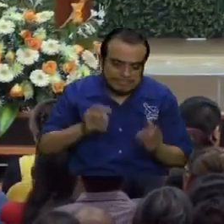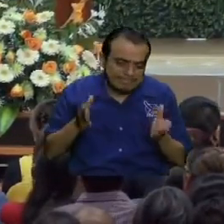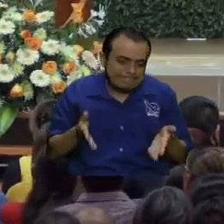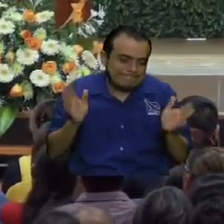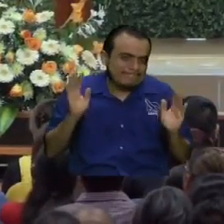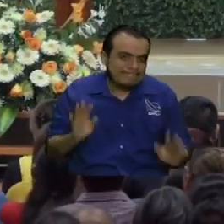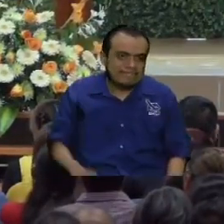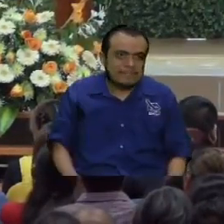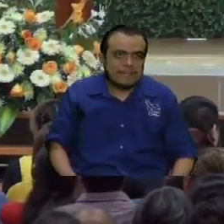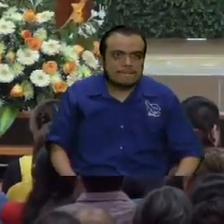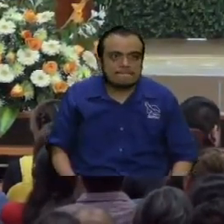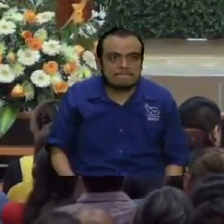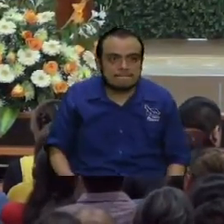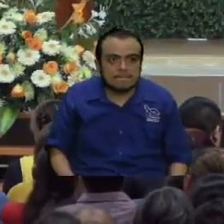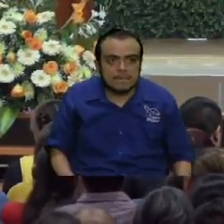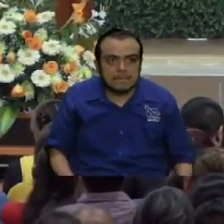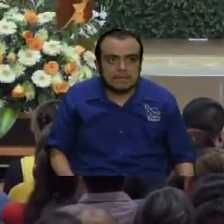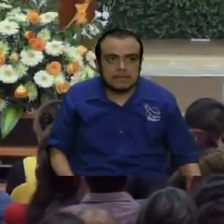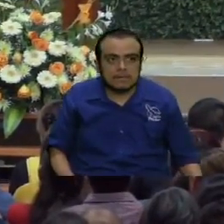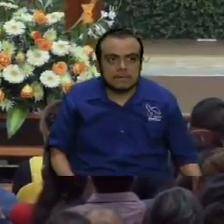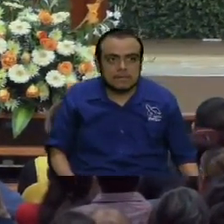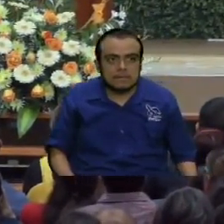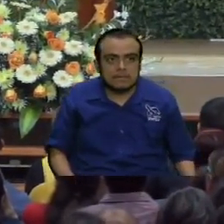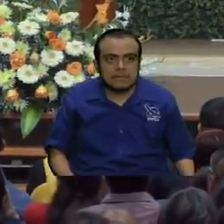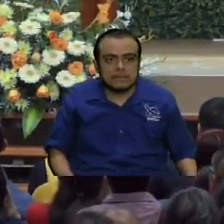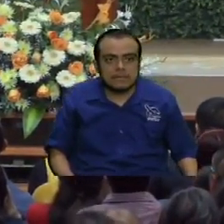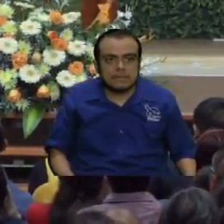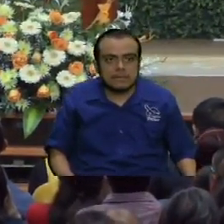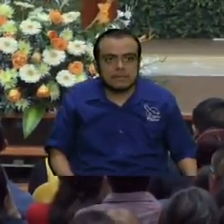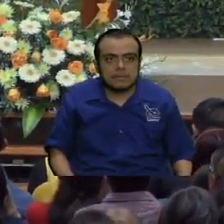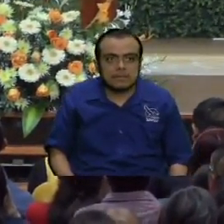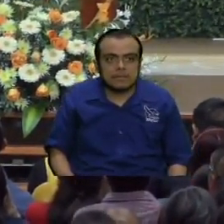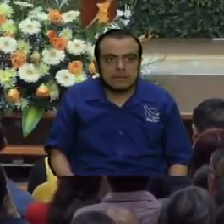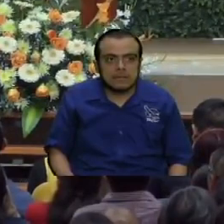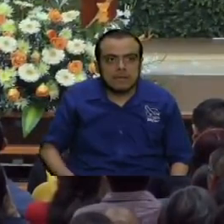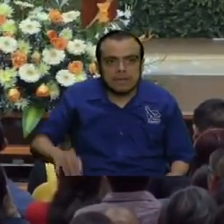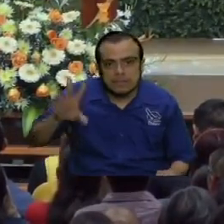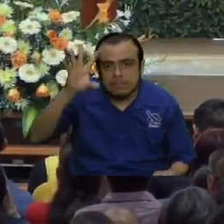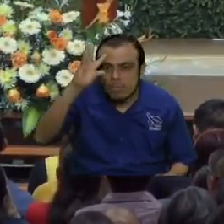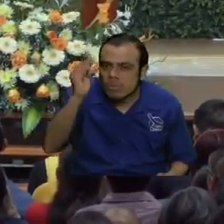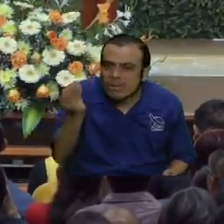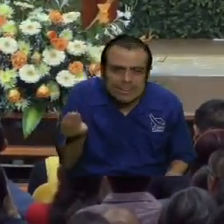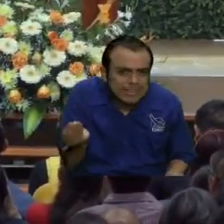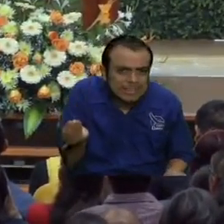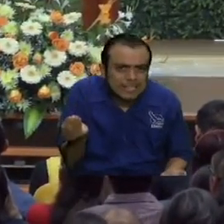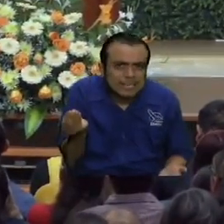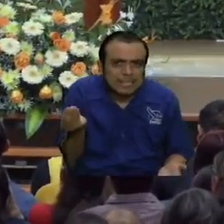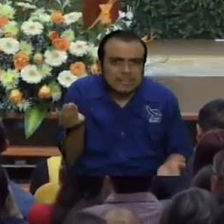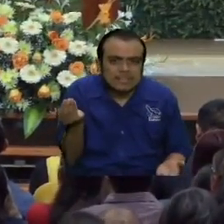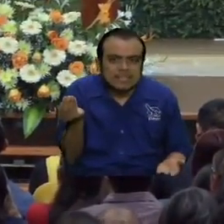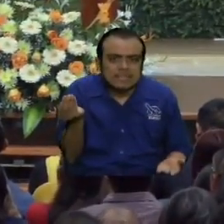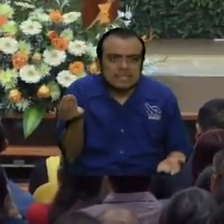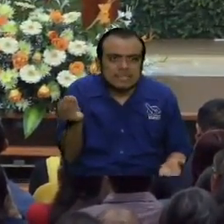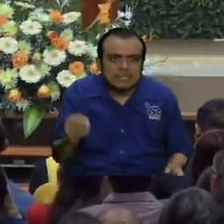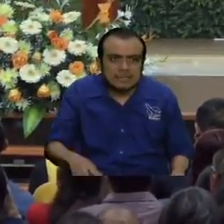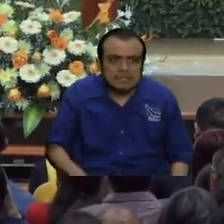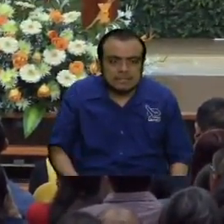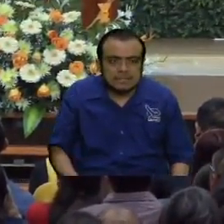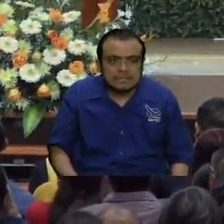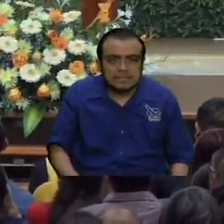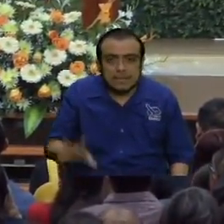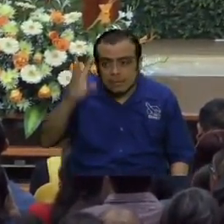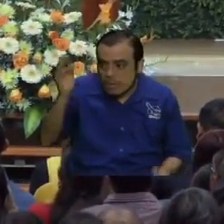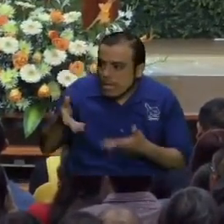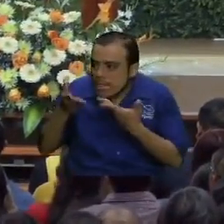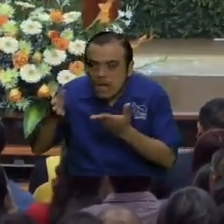A mí, ¿cómo me gusta ese himno? Ahora ya ni siquiera lo quiero cantar. Cuando los vi, dije, ¿por qué? ¿Por qué es eso? Porque están